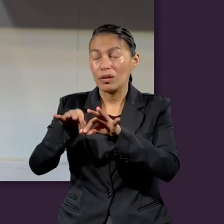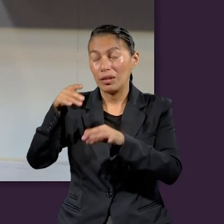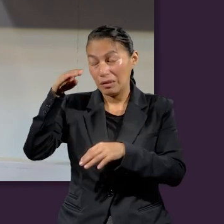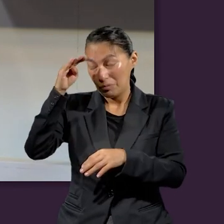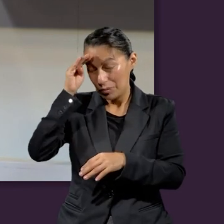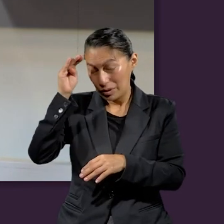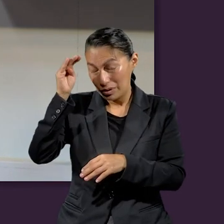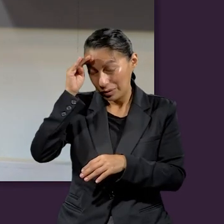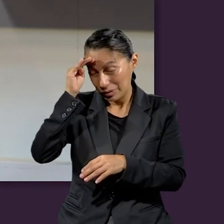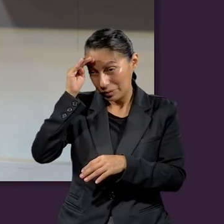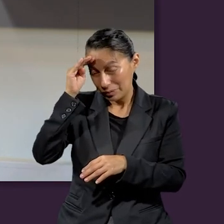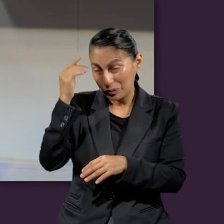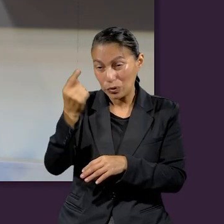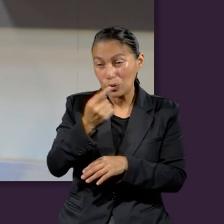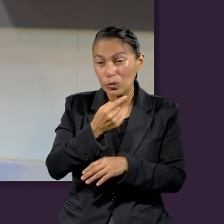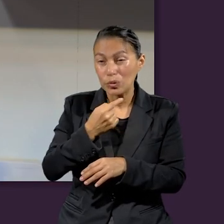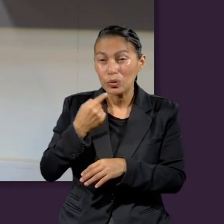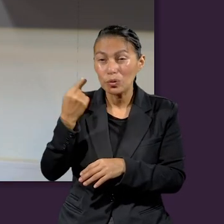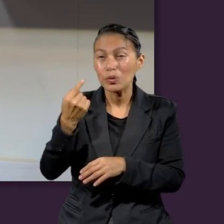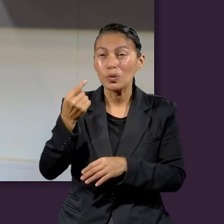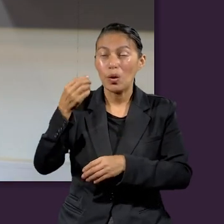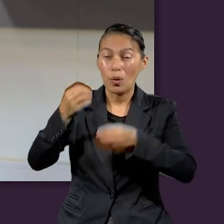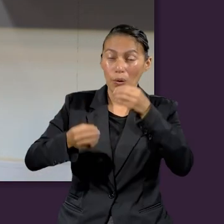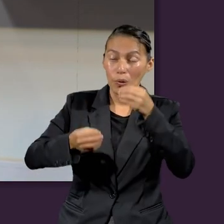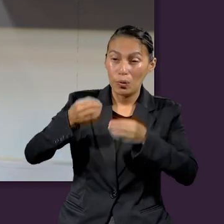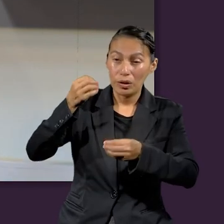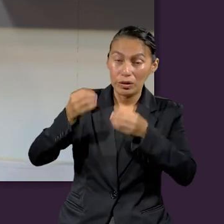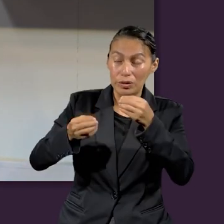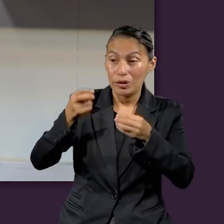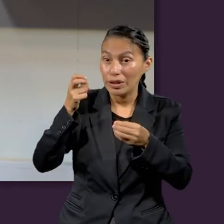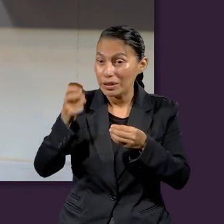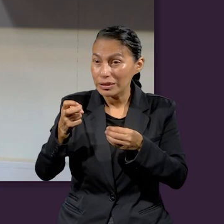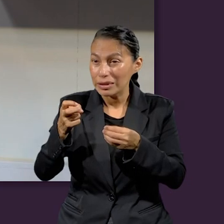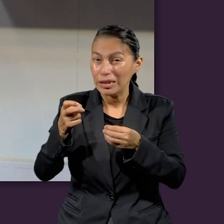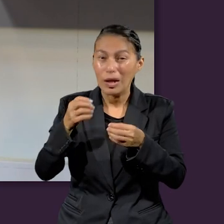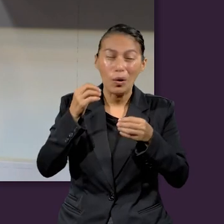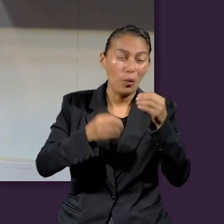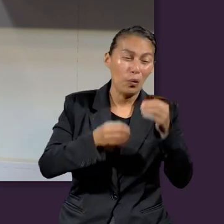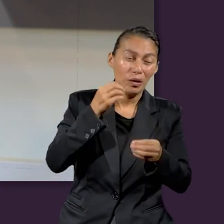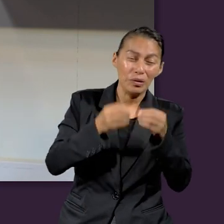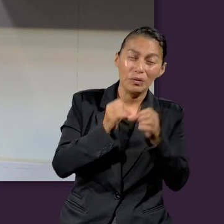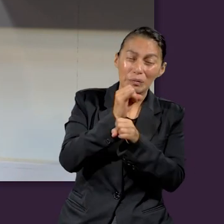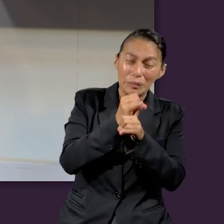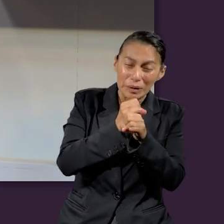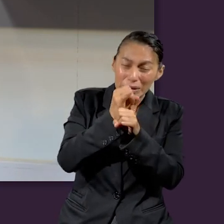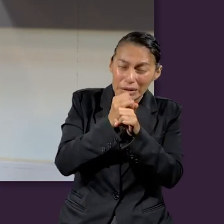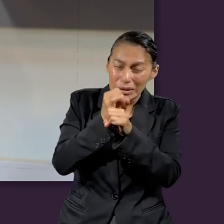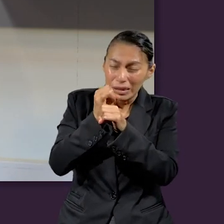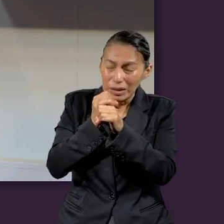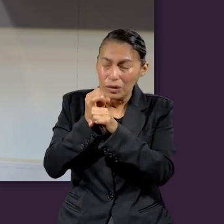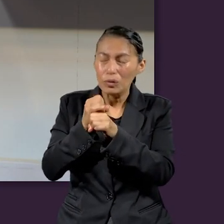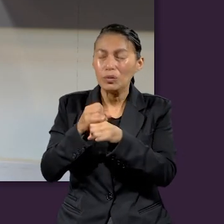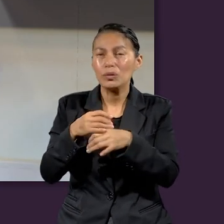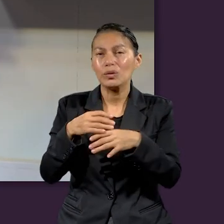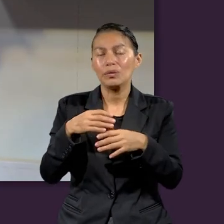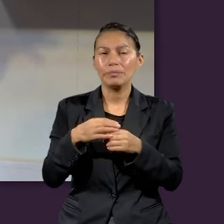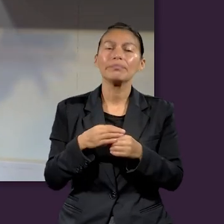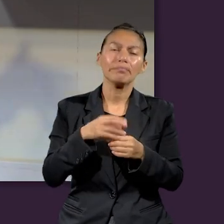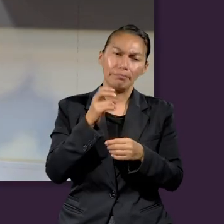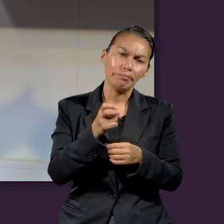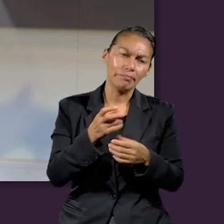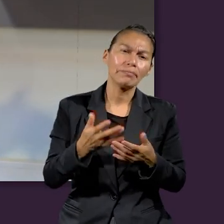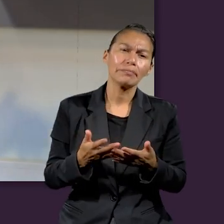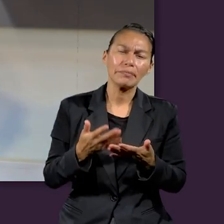pensar que si estamos en esta etapa de este juicio, en la etapa del juicio investigador, en esta primera etapa mencionamos al principio que era